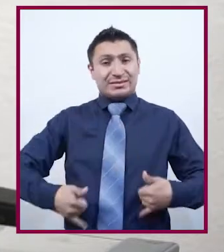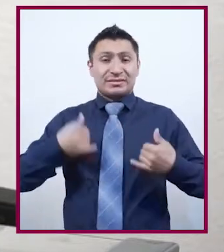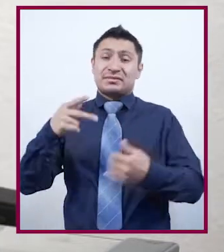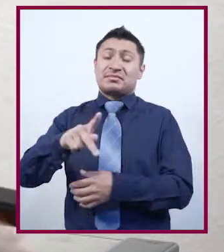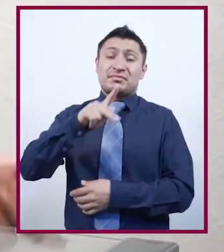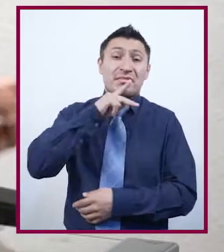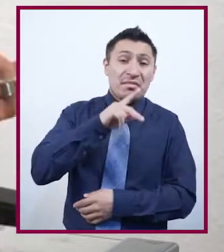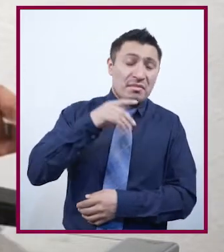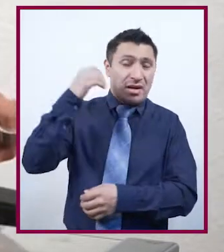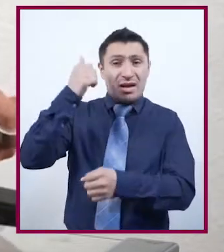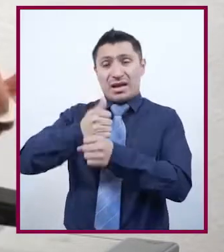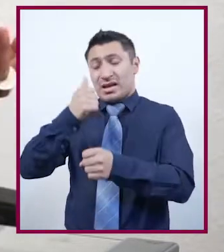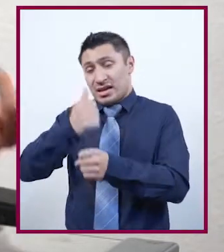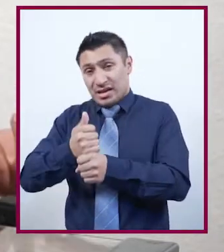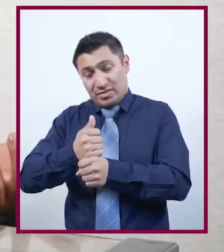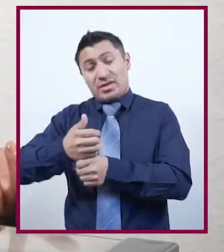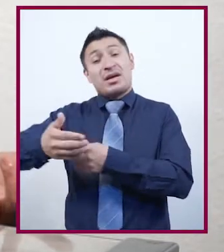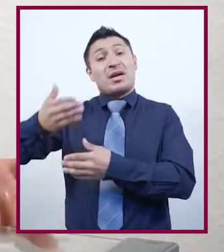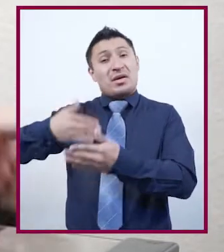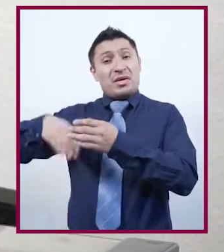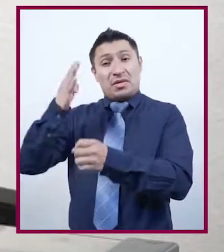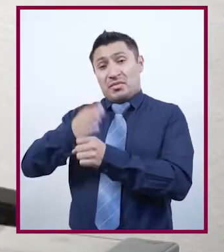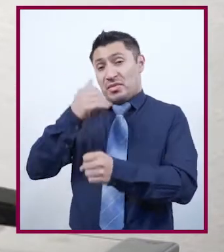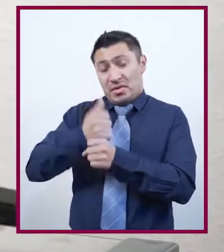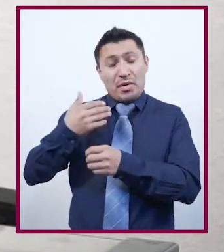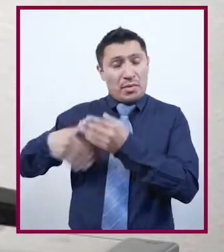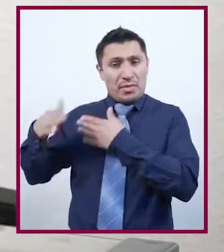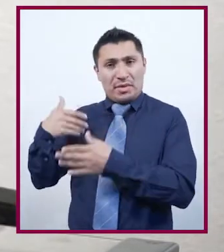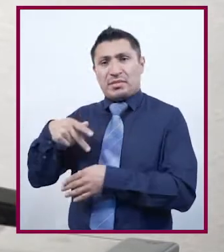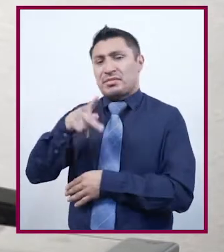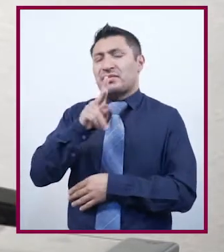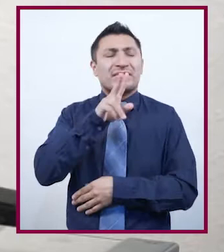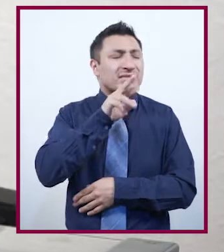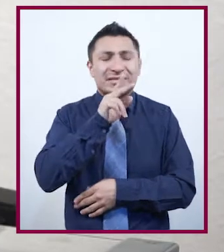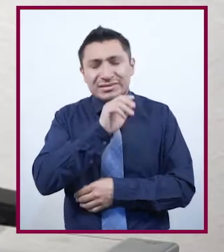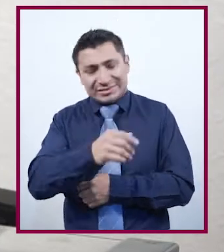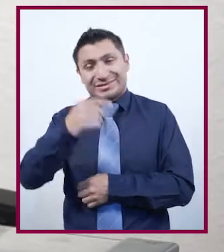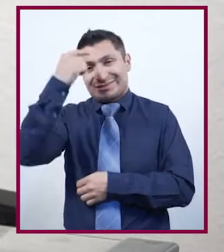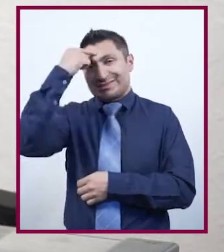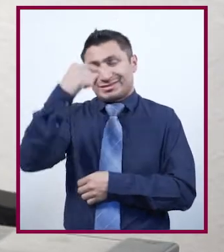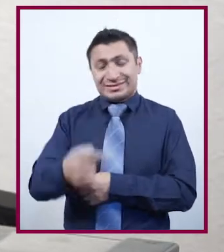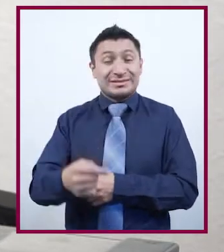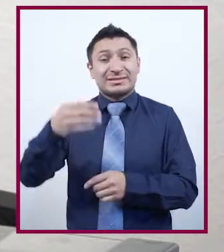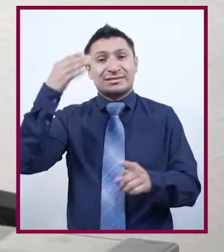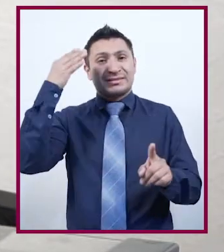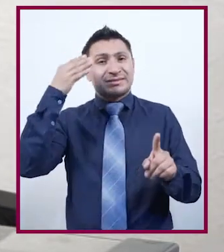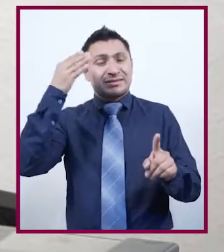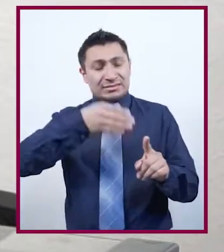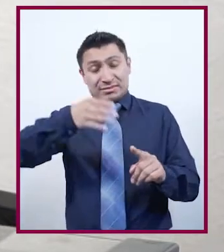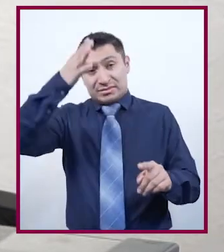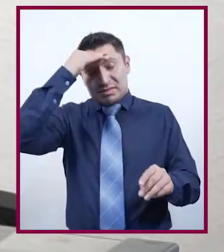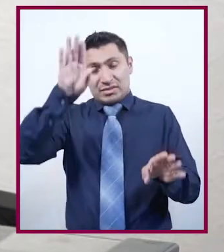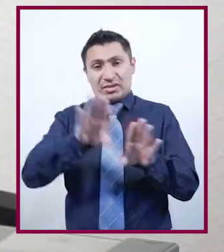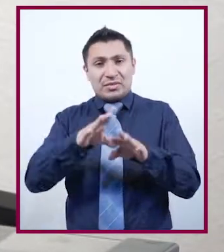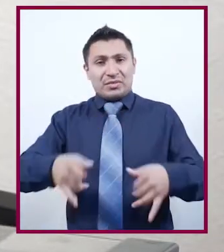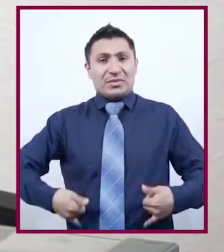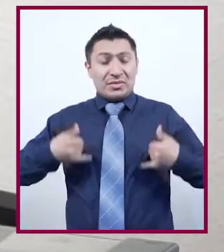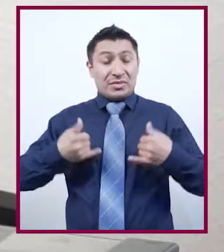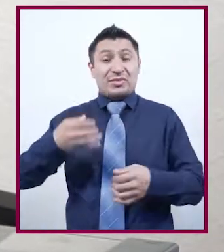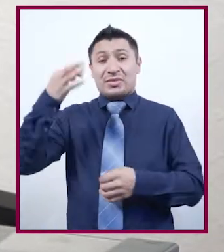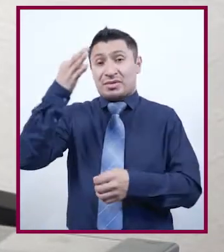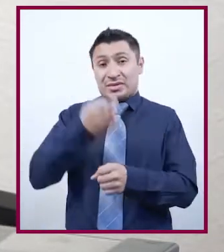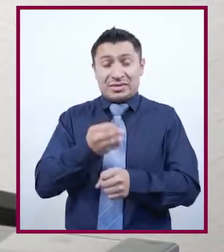nuestros padres, de nuestros abuelos y bisabuelos. Pero no te preocupes, se trata de saber cómo fueron sus años de juventud durante